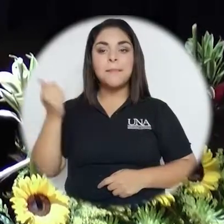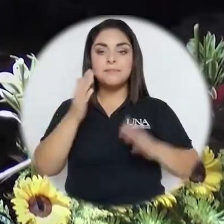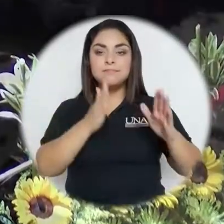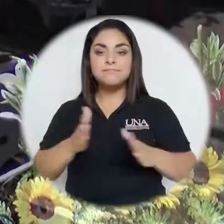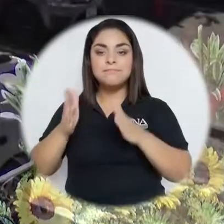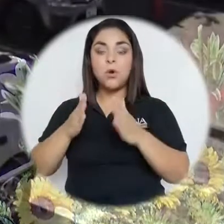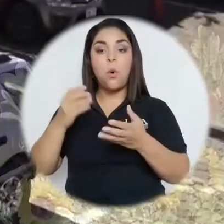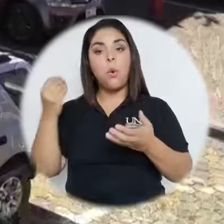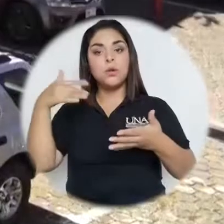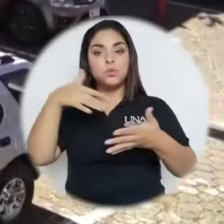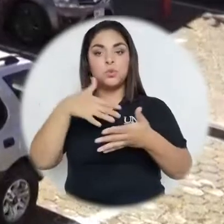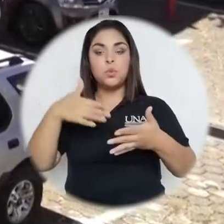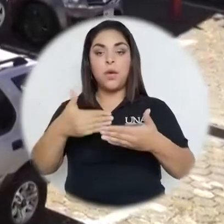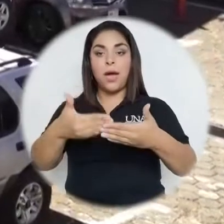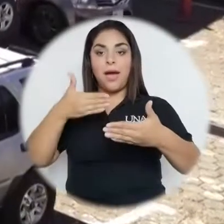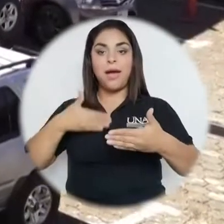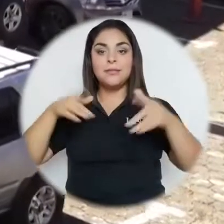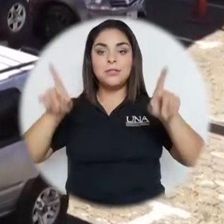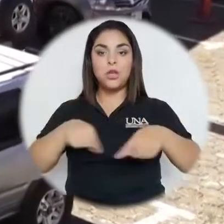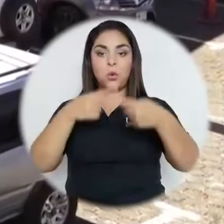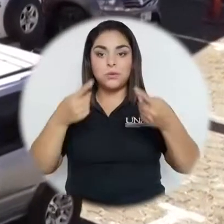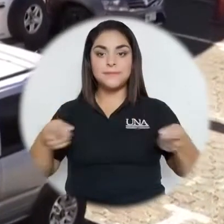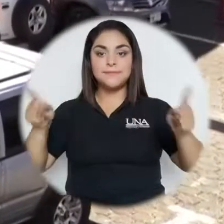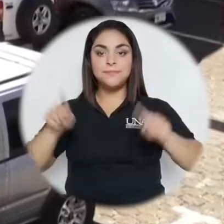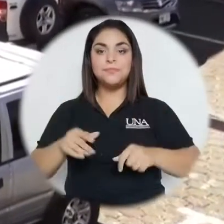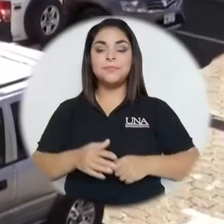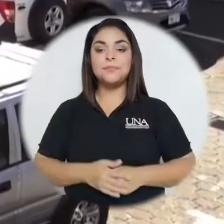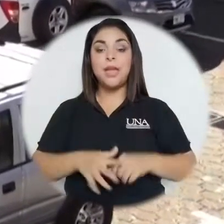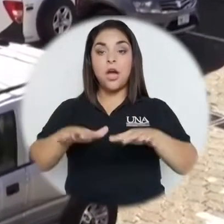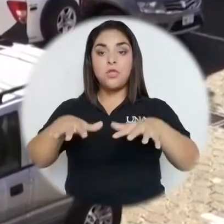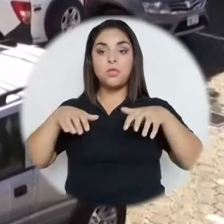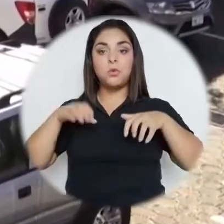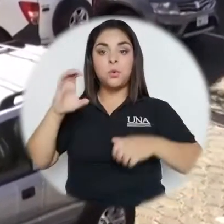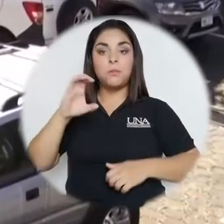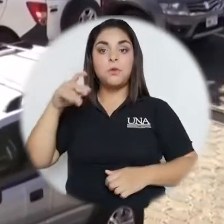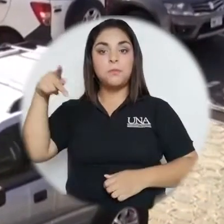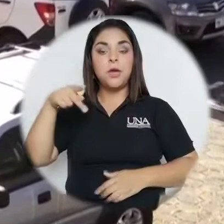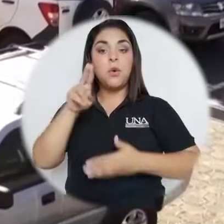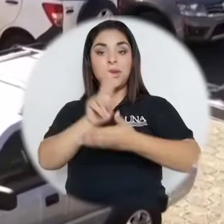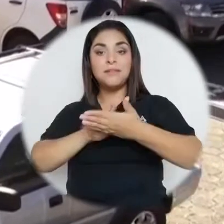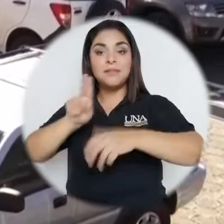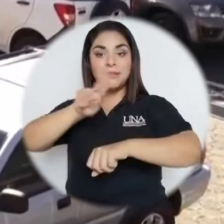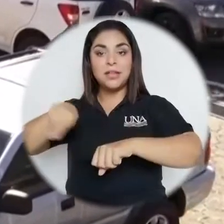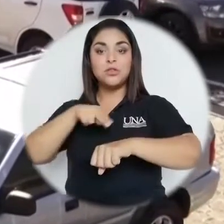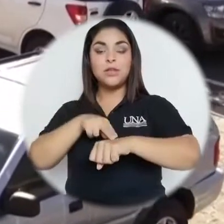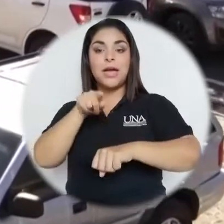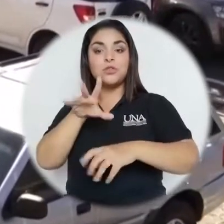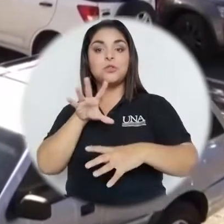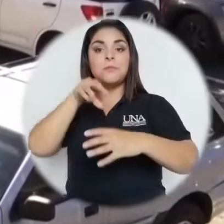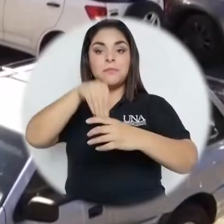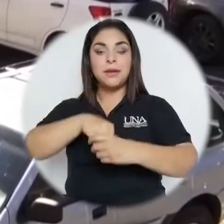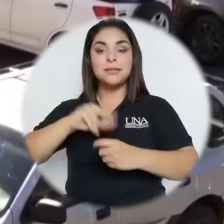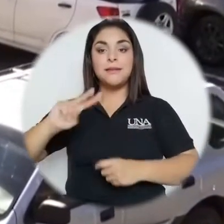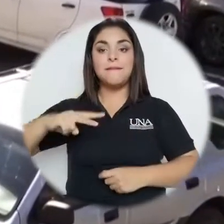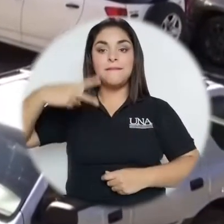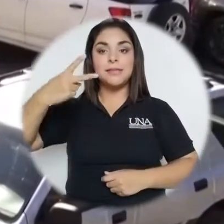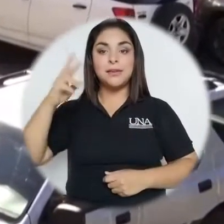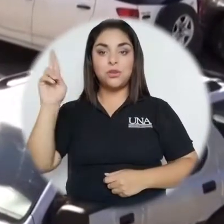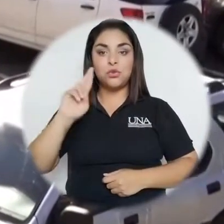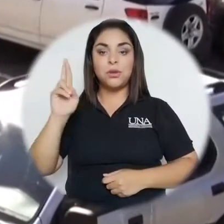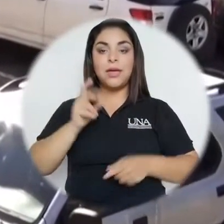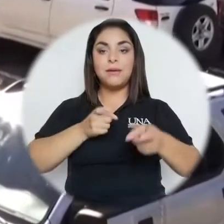pre-concierto. El Auditorio Clodomiro Picado de la Universidad Nacional es parte de la Vicerrectoría de